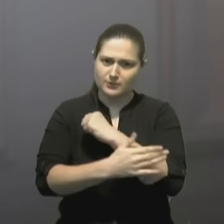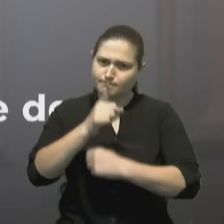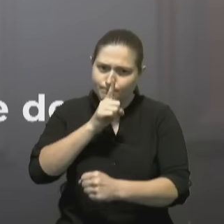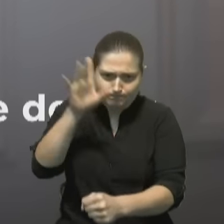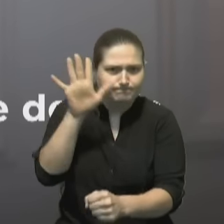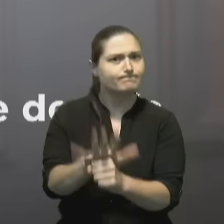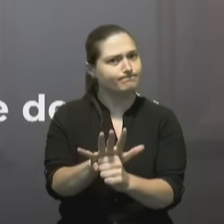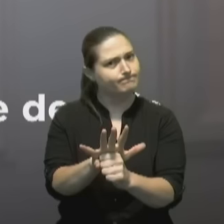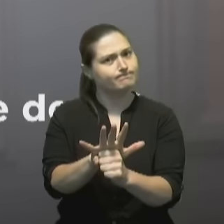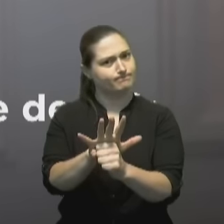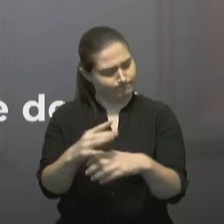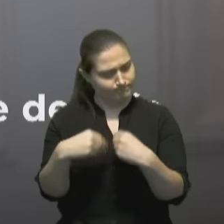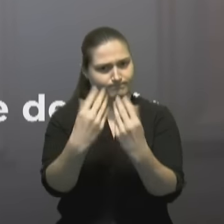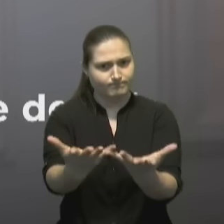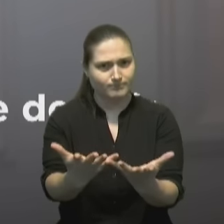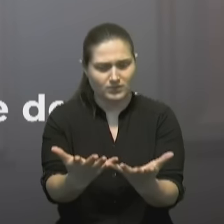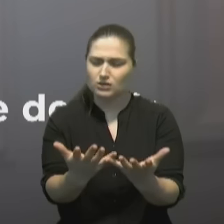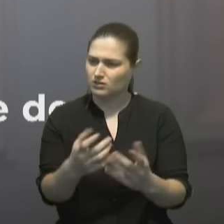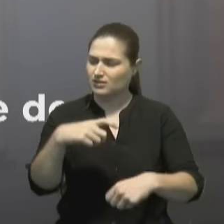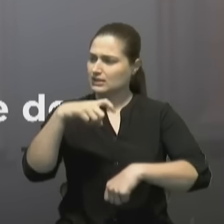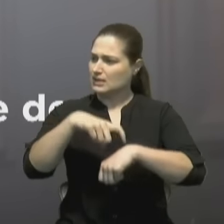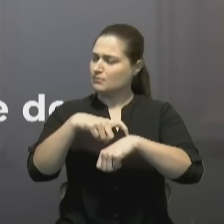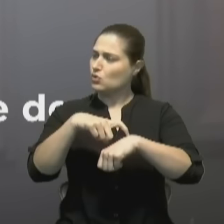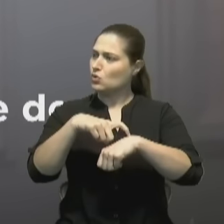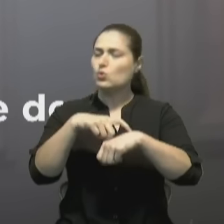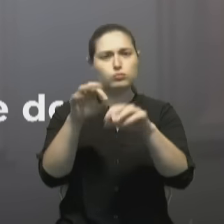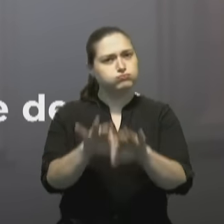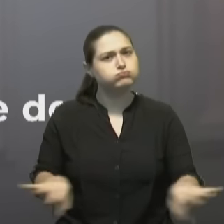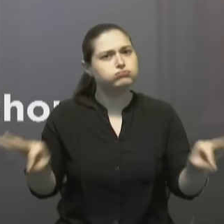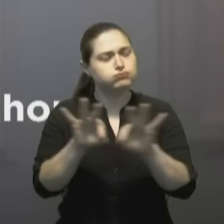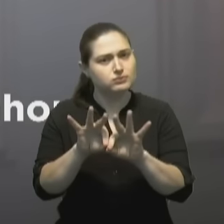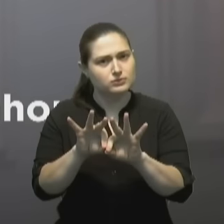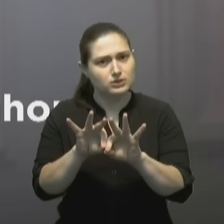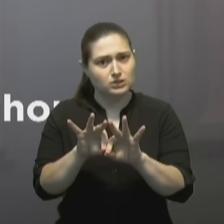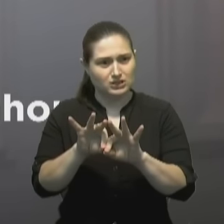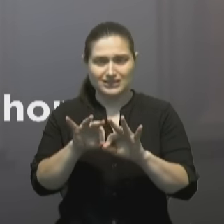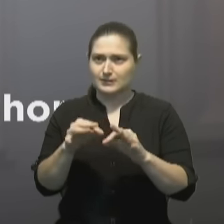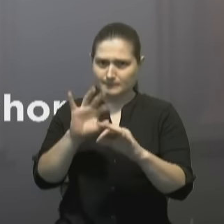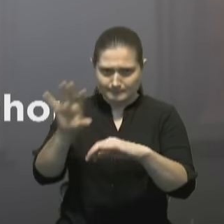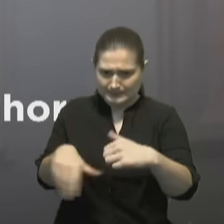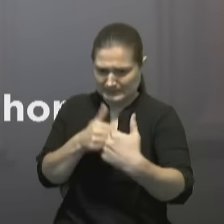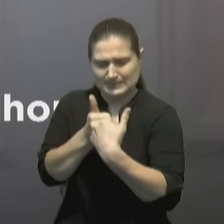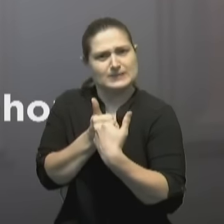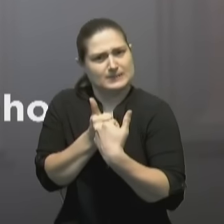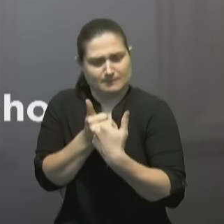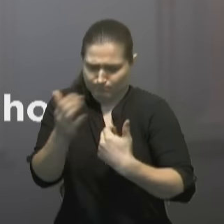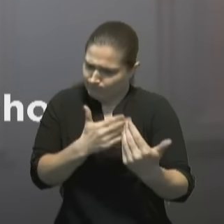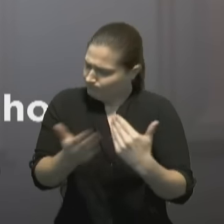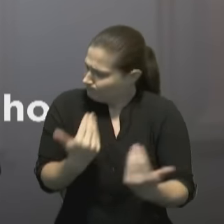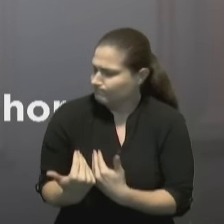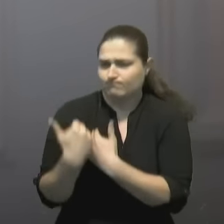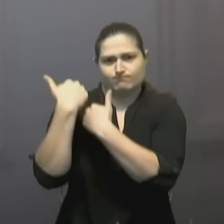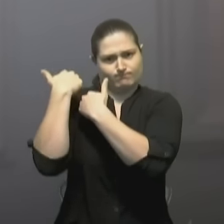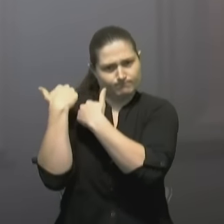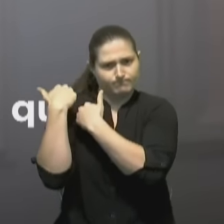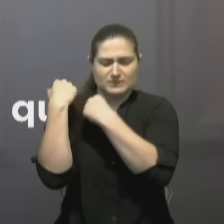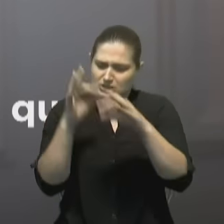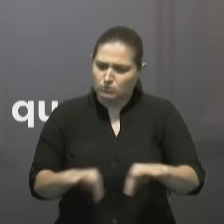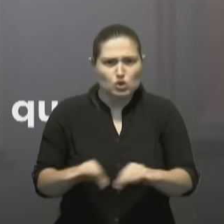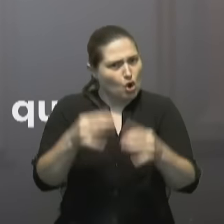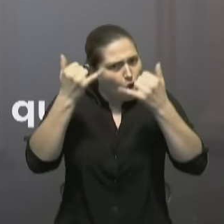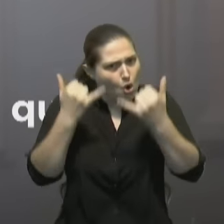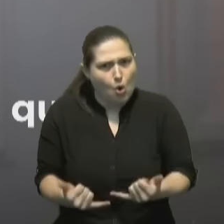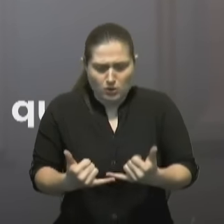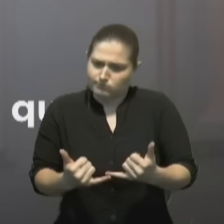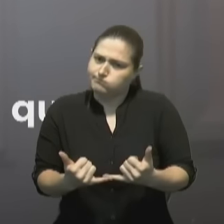Este es un momento crucial, y hemos asumido este desafío con el convencimiento de que debemos actuar ahora para